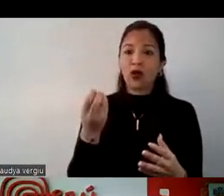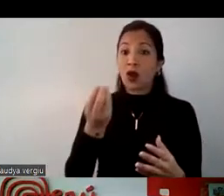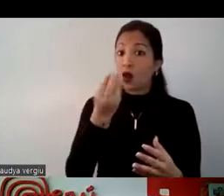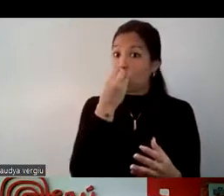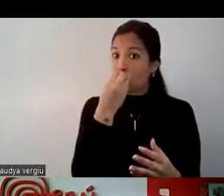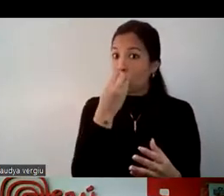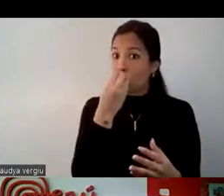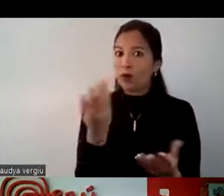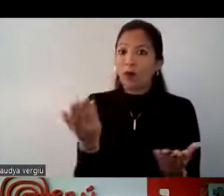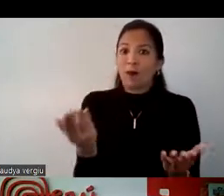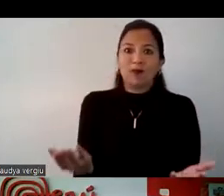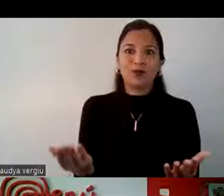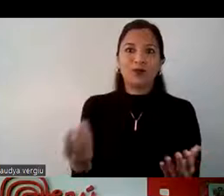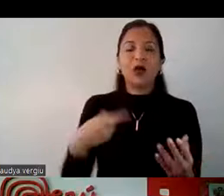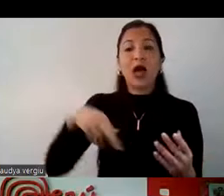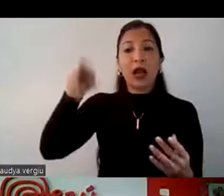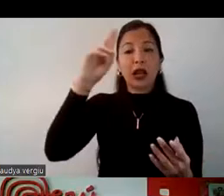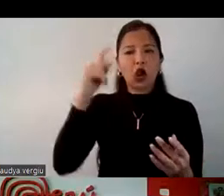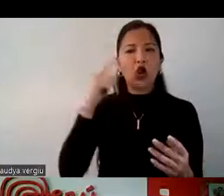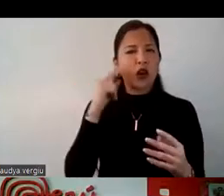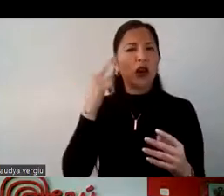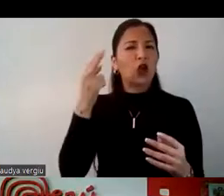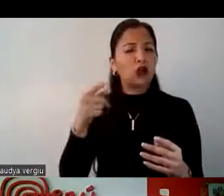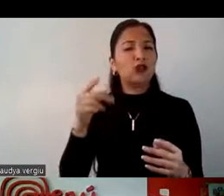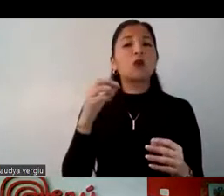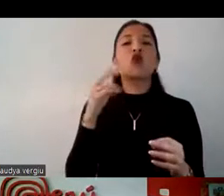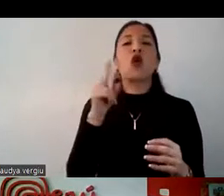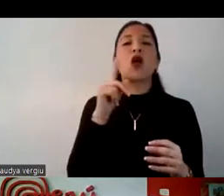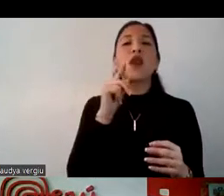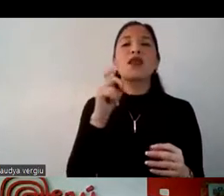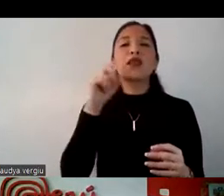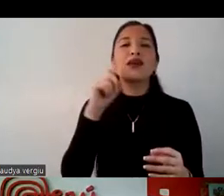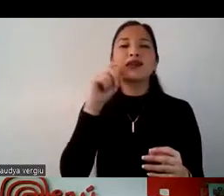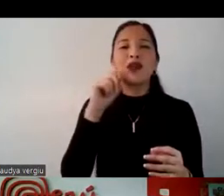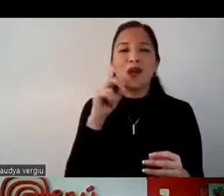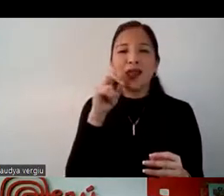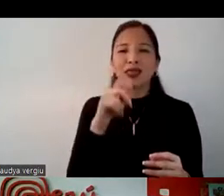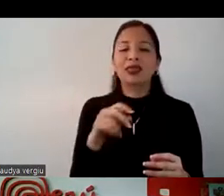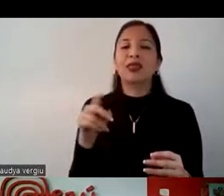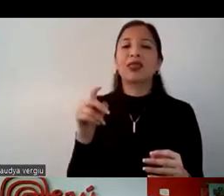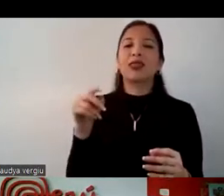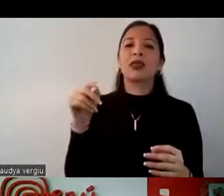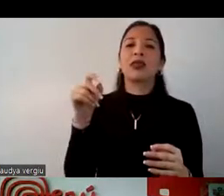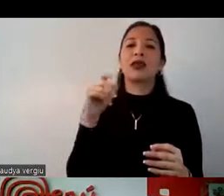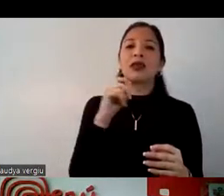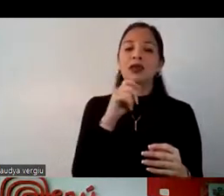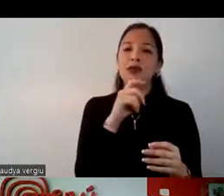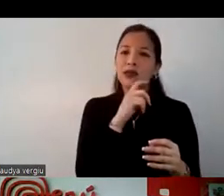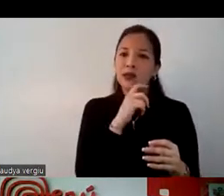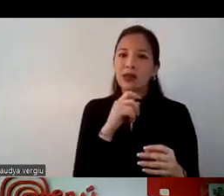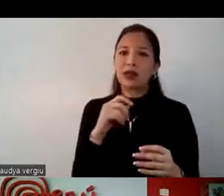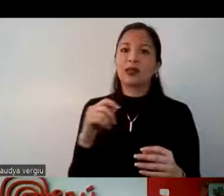reconocen mucho, nosotros trabajamos mucho con los restaurantes peruanos que se encuentran en Ecuador, y ellos tienen mucha afluencia,